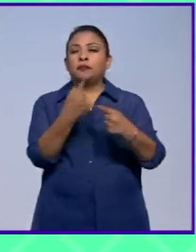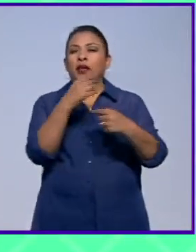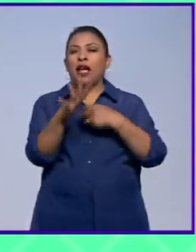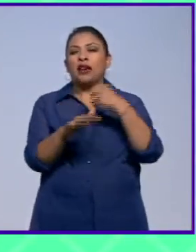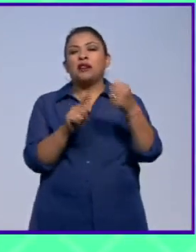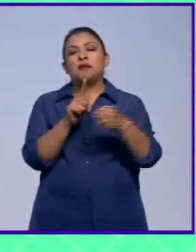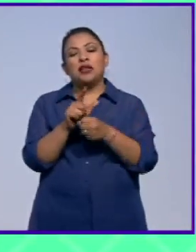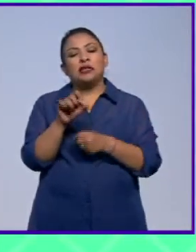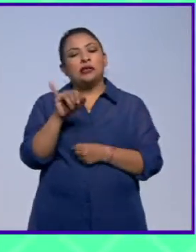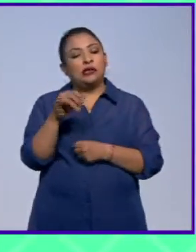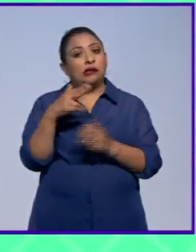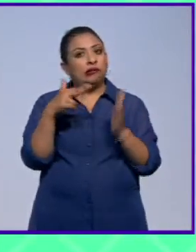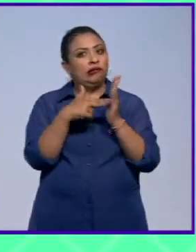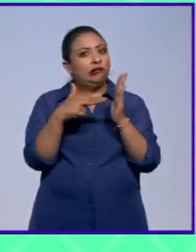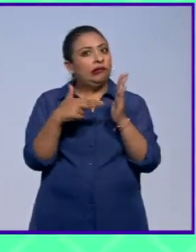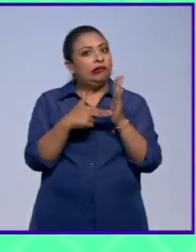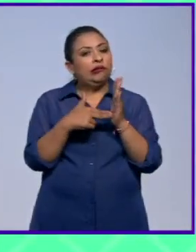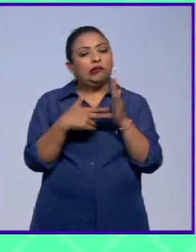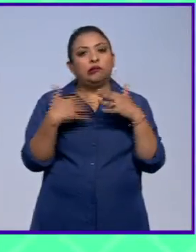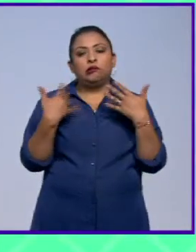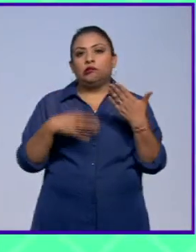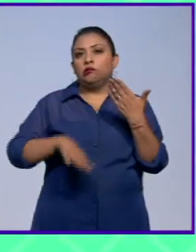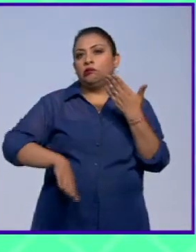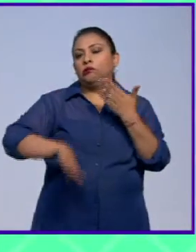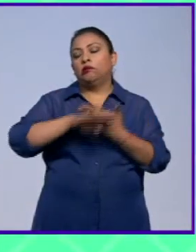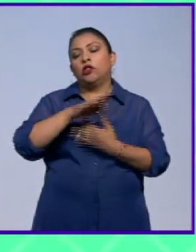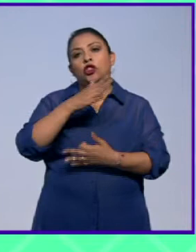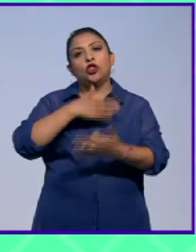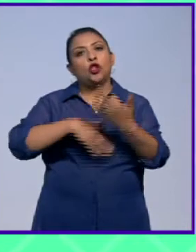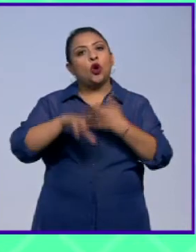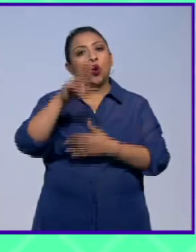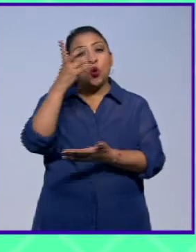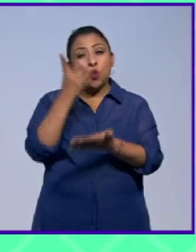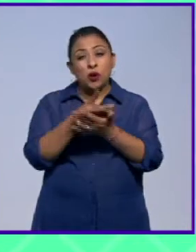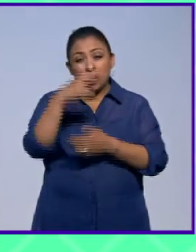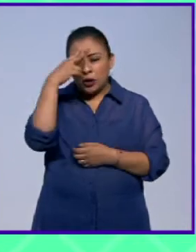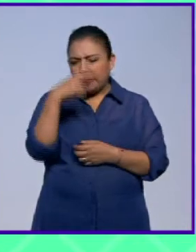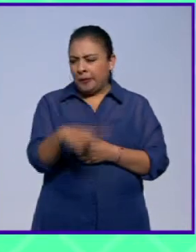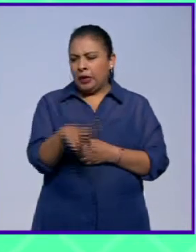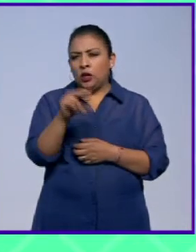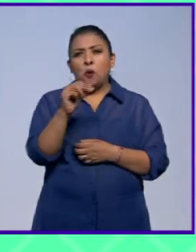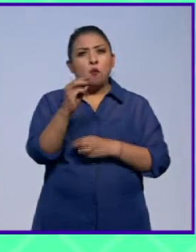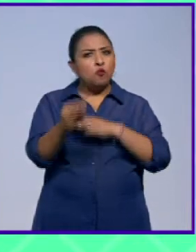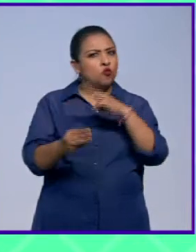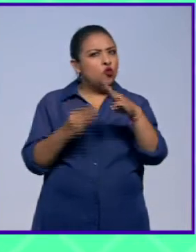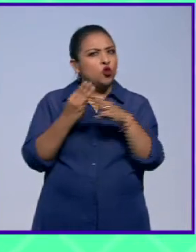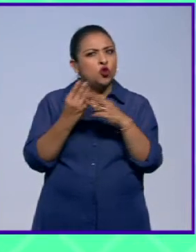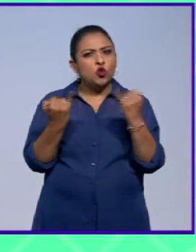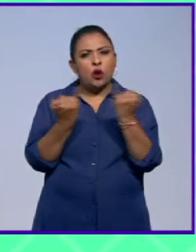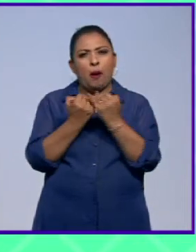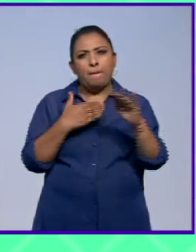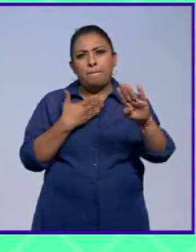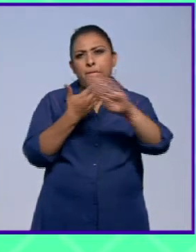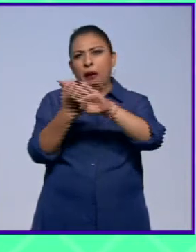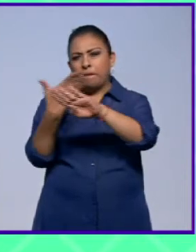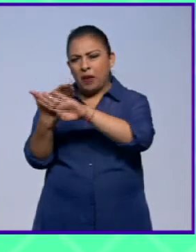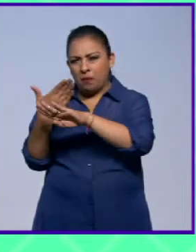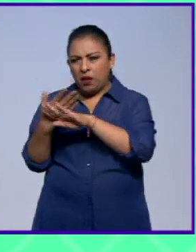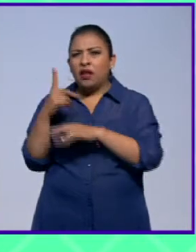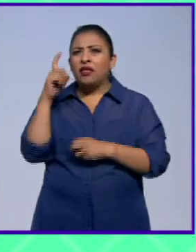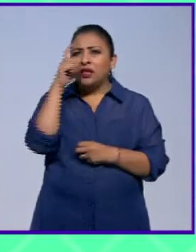fue una una norma muy que nos pegó a todos no solo en México en el mundo está pegando mucho ya es algo que